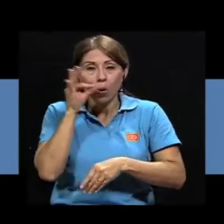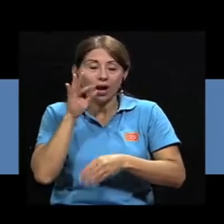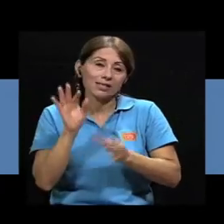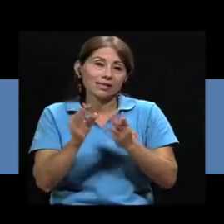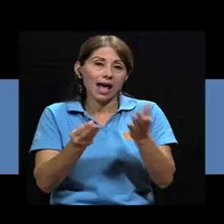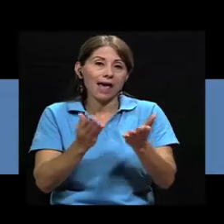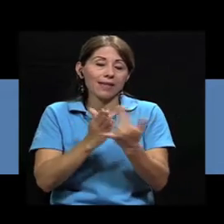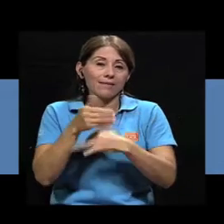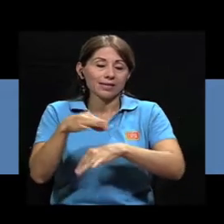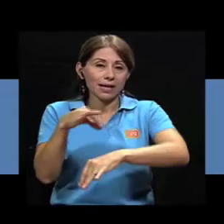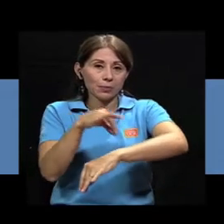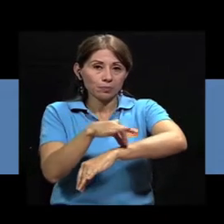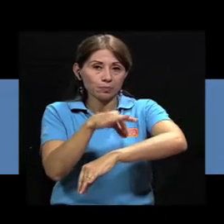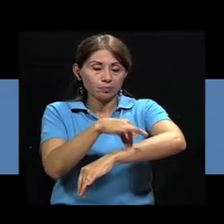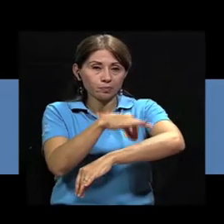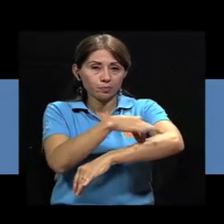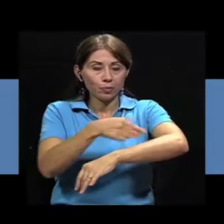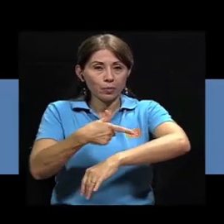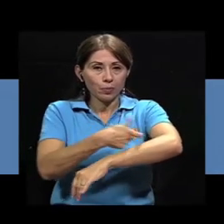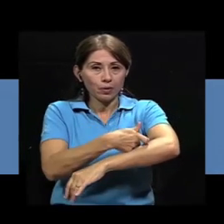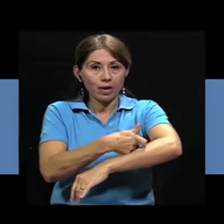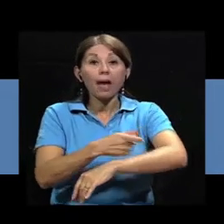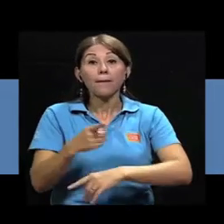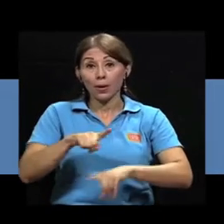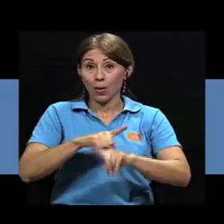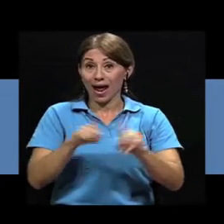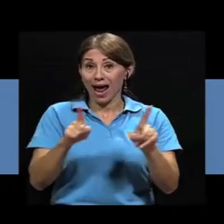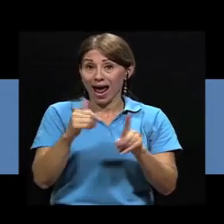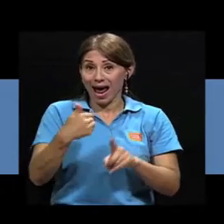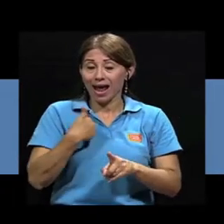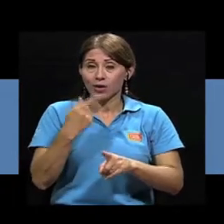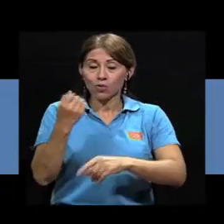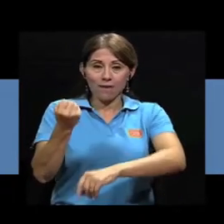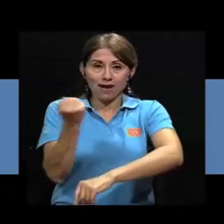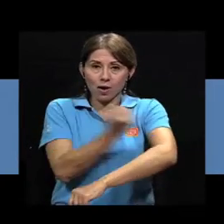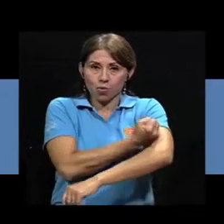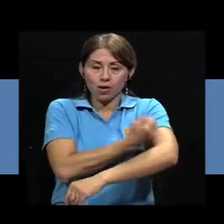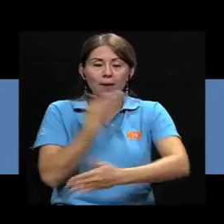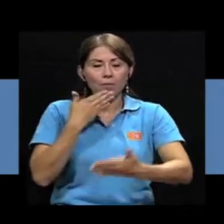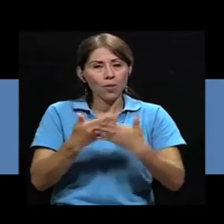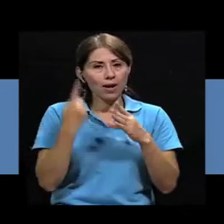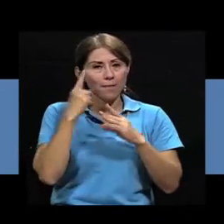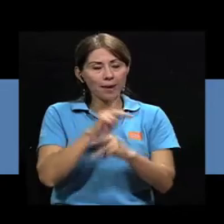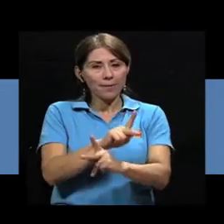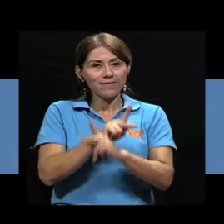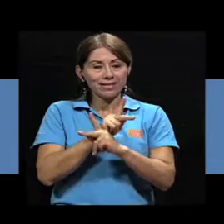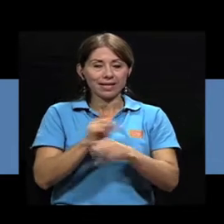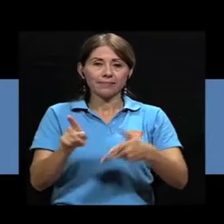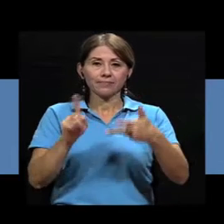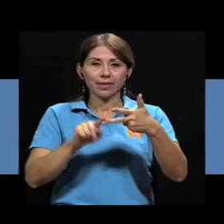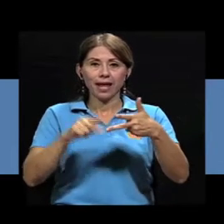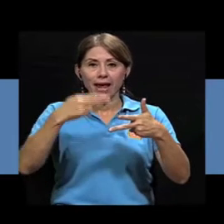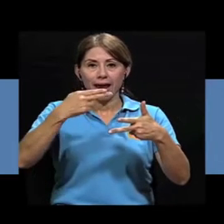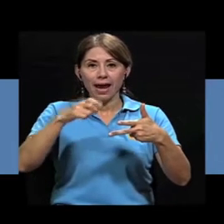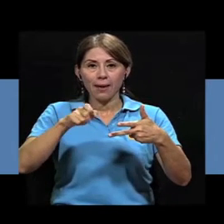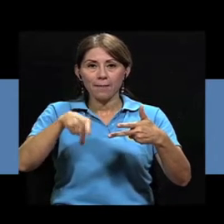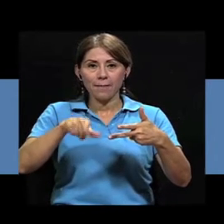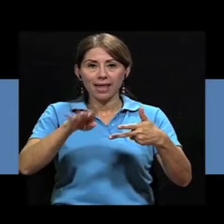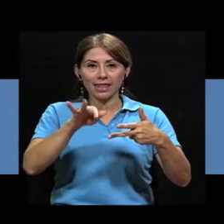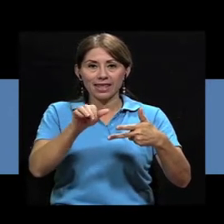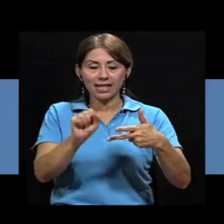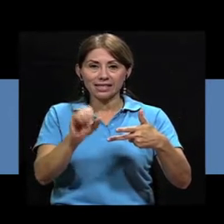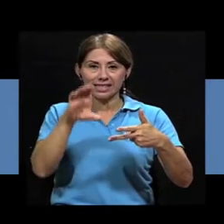inyectables. Existe una vacuna segura y eficaz para prevenir esta infección. Virus de la hepatitis C